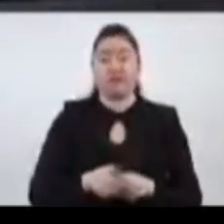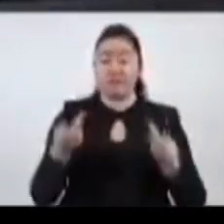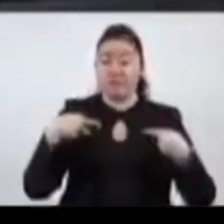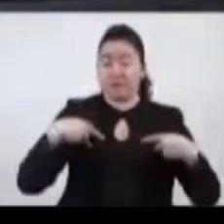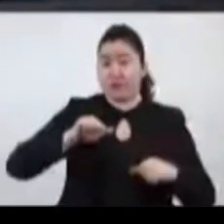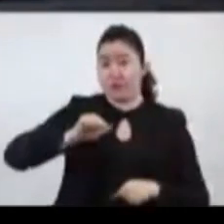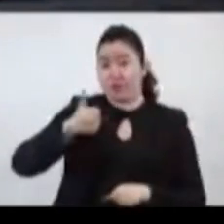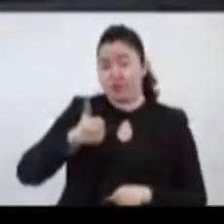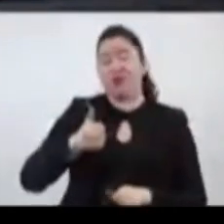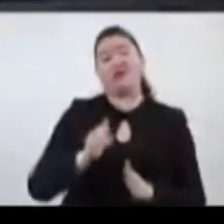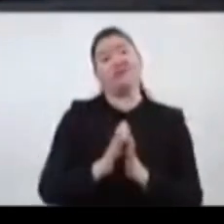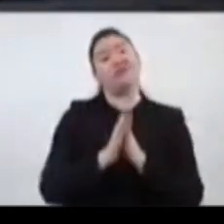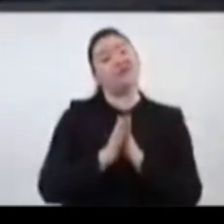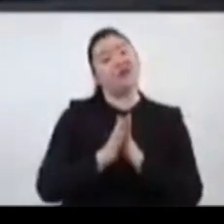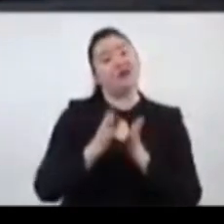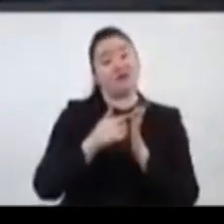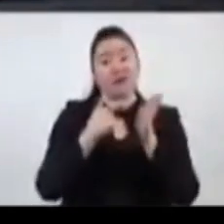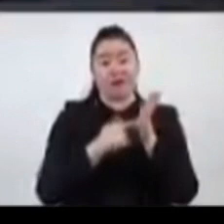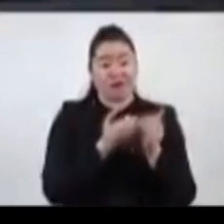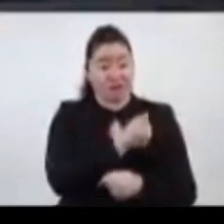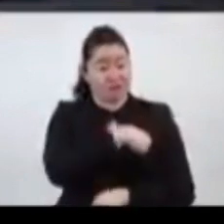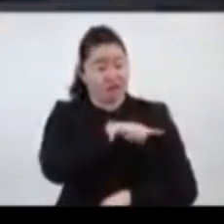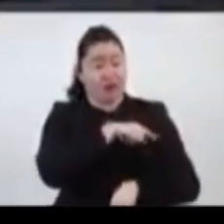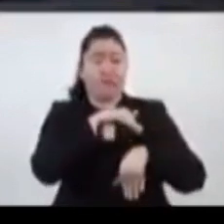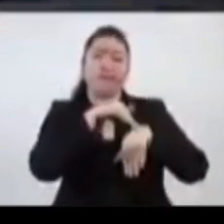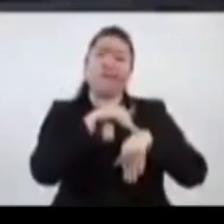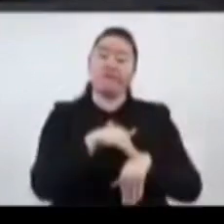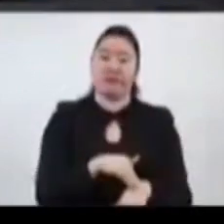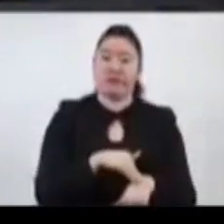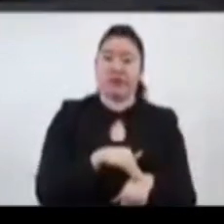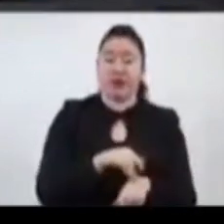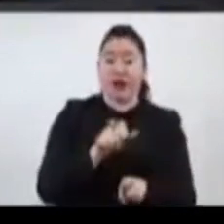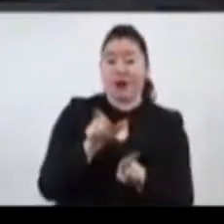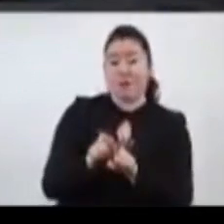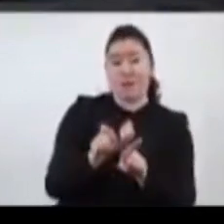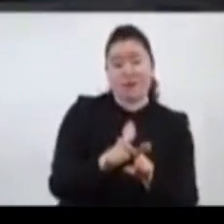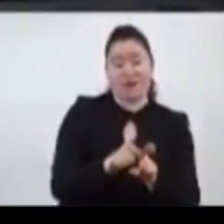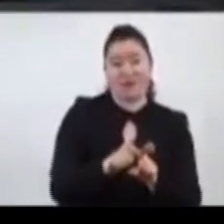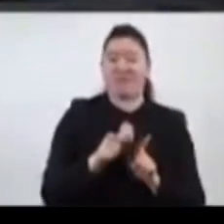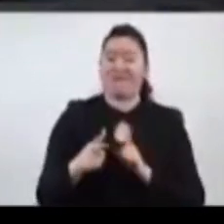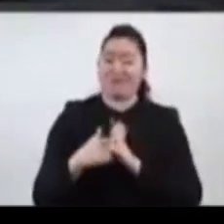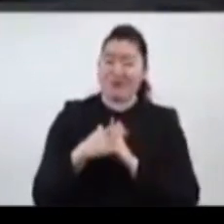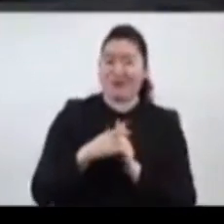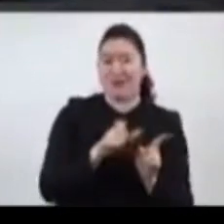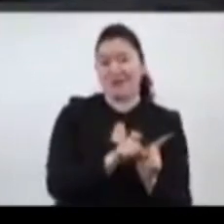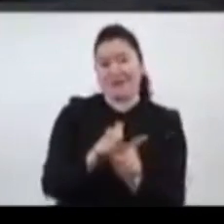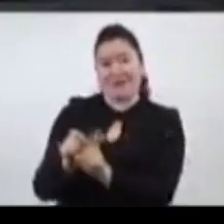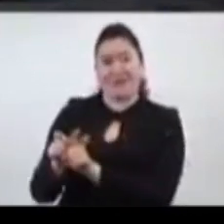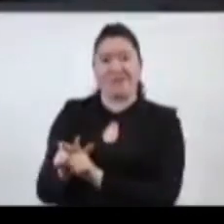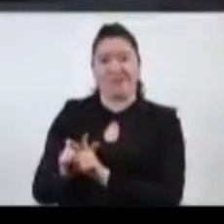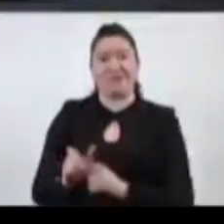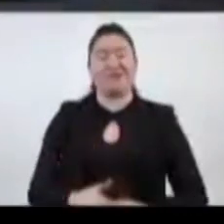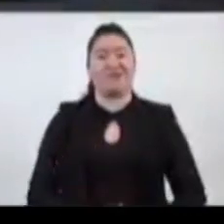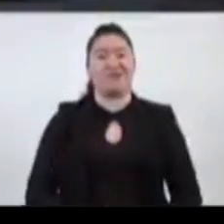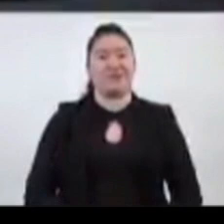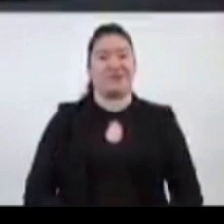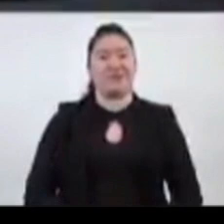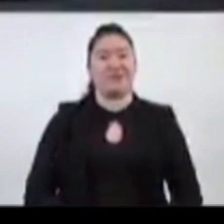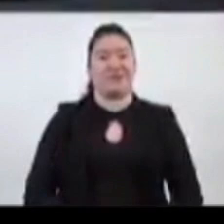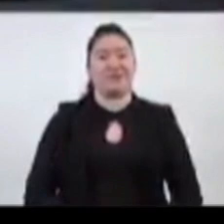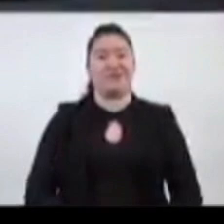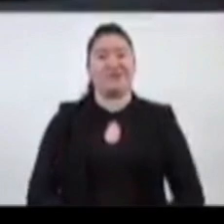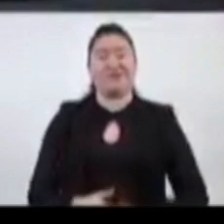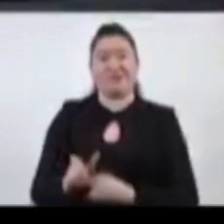Para todos los demás, no olviden seguir las reglas sanitarias. Protejámonos, protégete y protege a los demás.